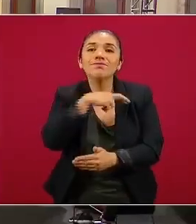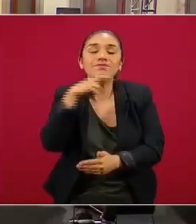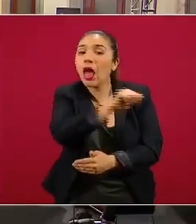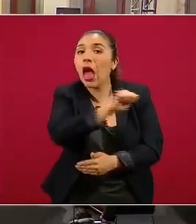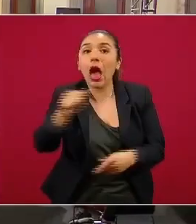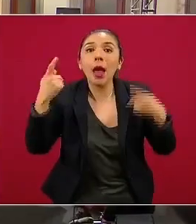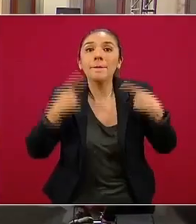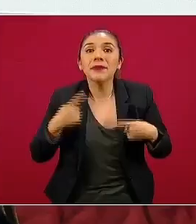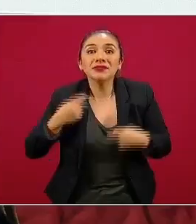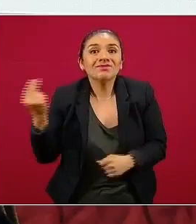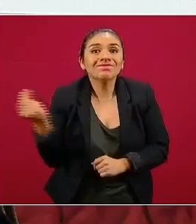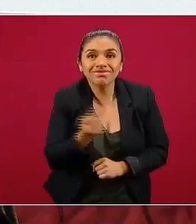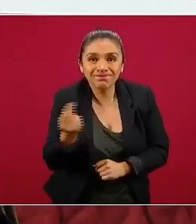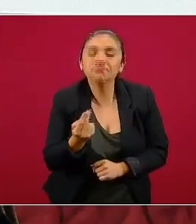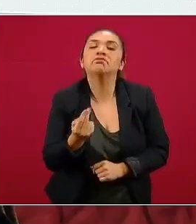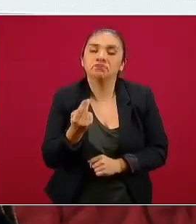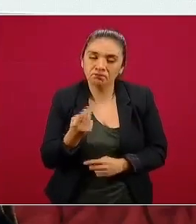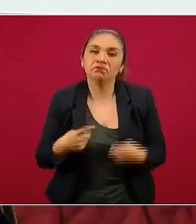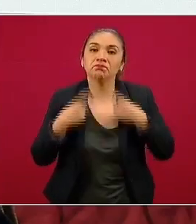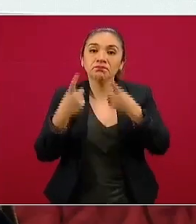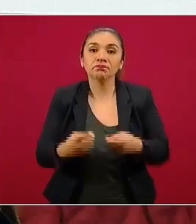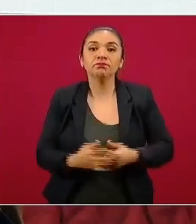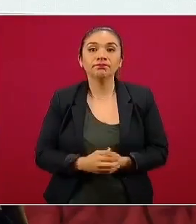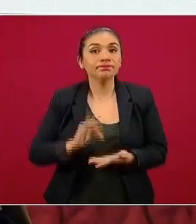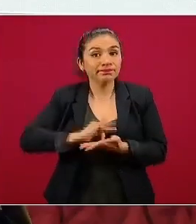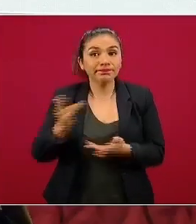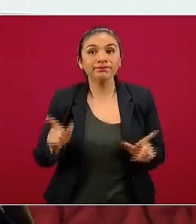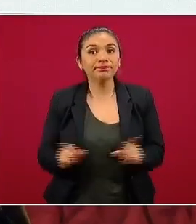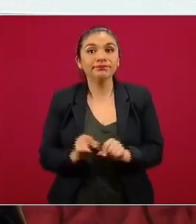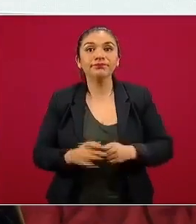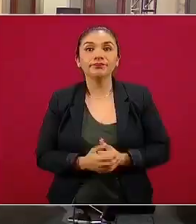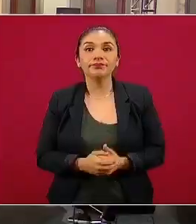personas que así lo requieren. Muchas gracias. Gracias.